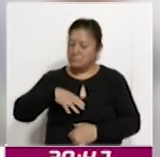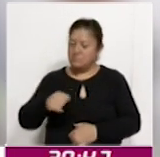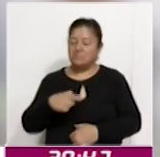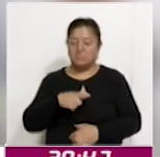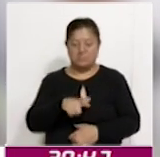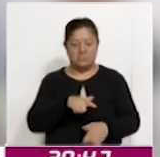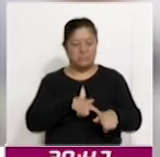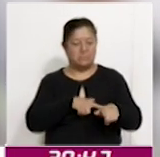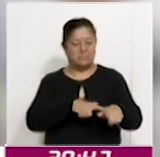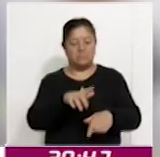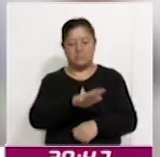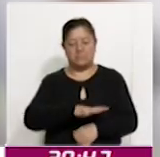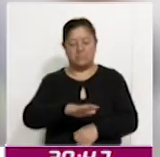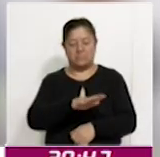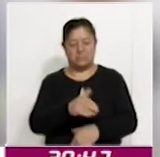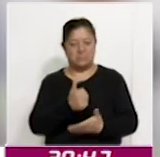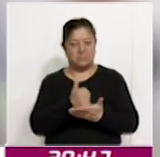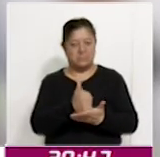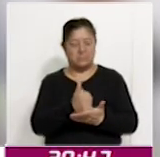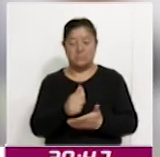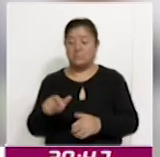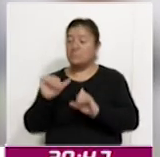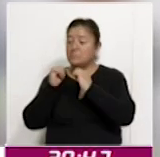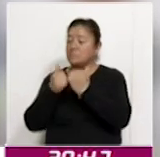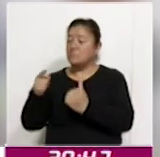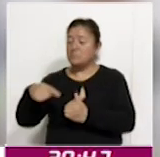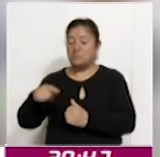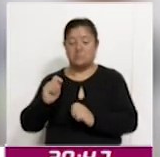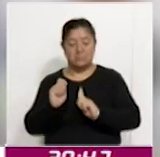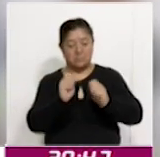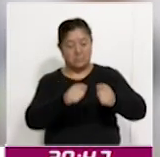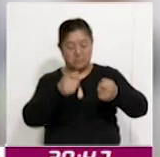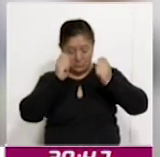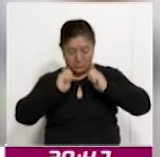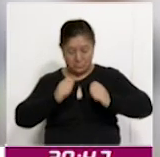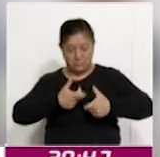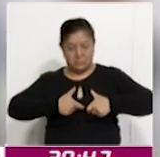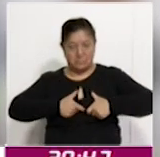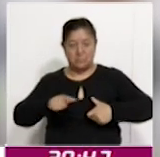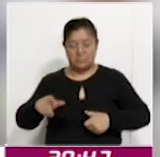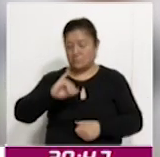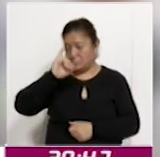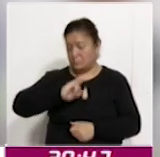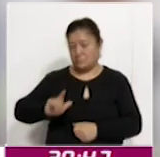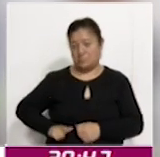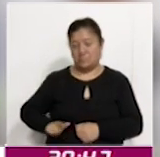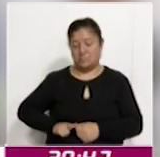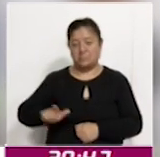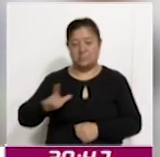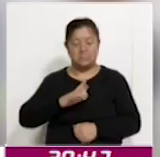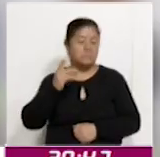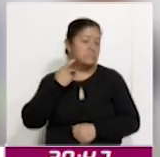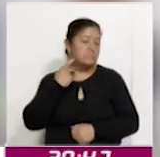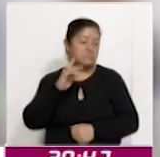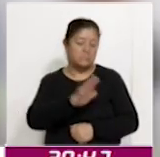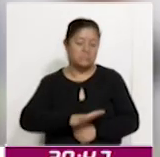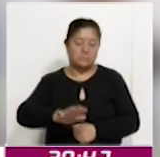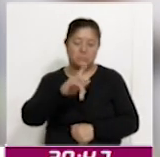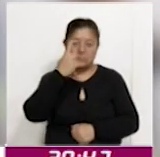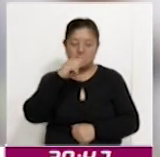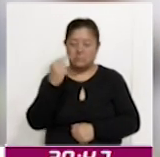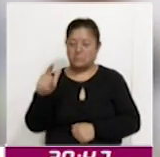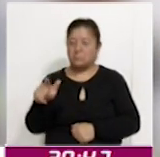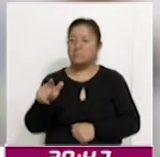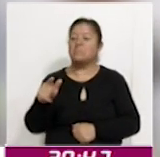favor de la sustentabilidad. La fundación le otorgó la medalla porque, como jefa de gobierno, implementó políticas progresivas dirigidas a reducir las